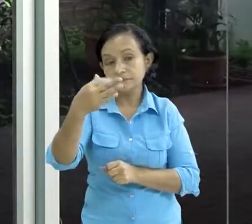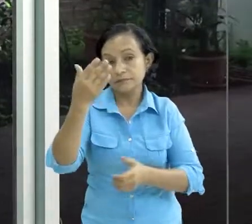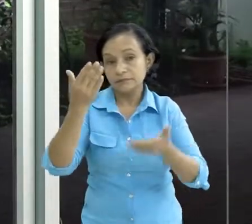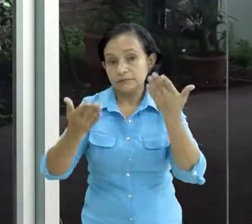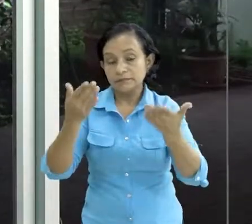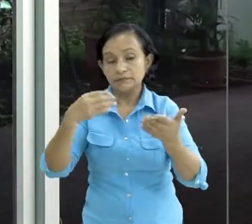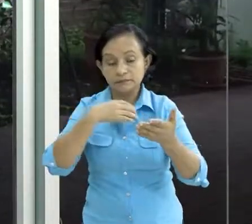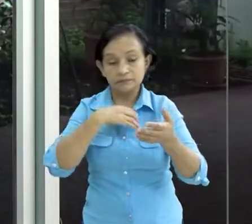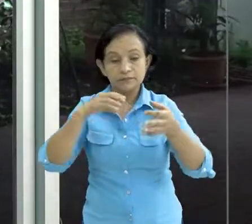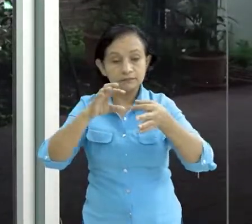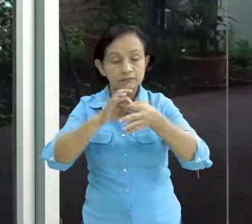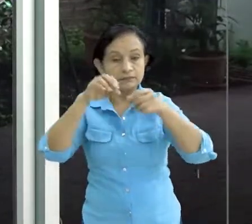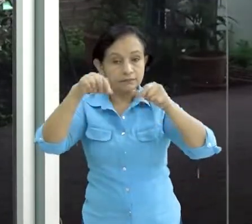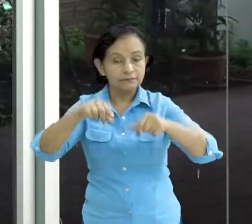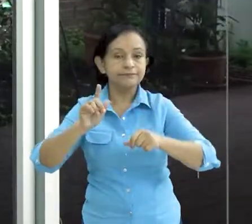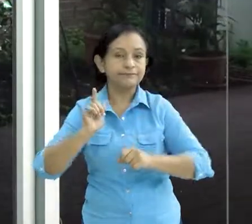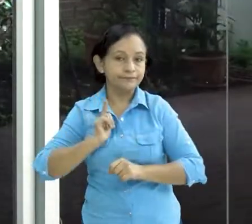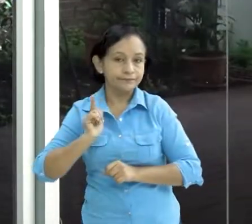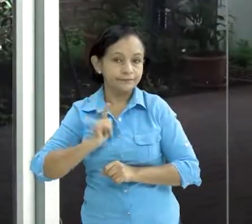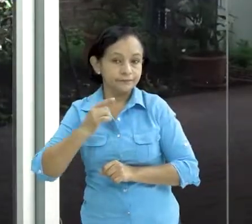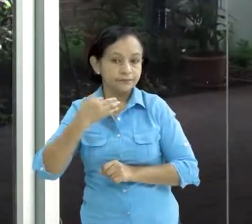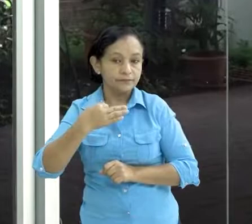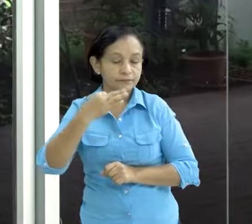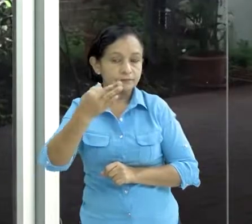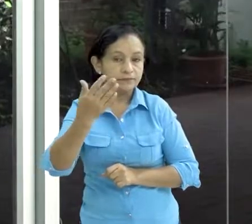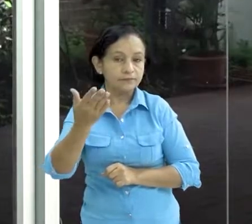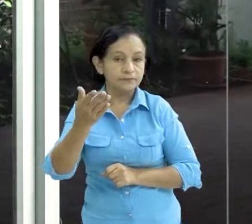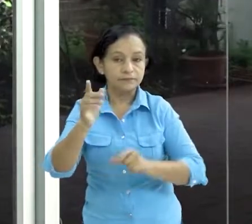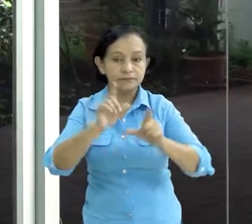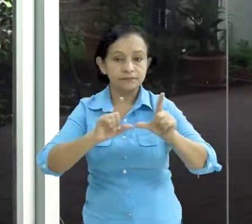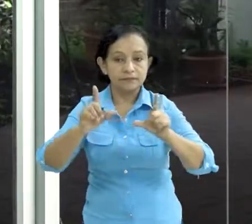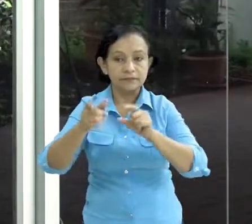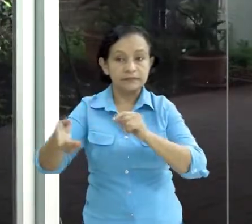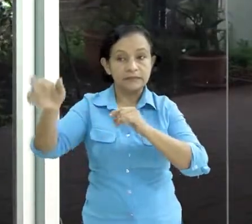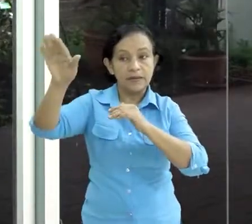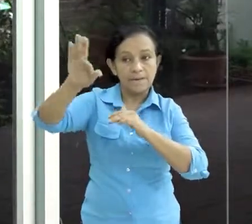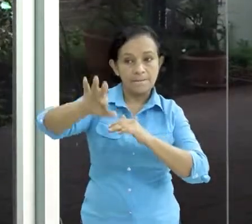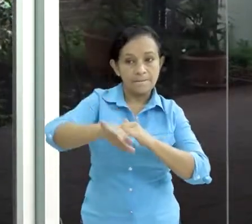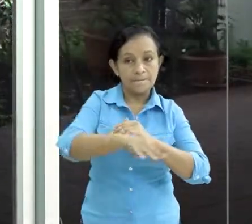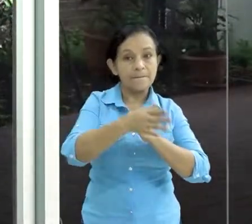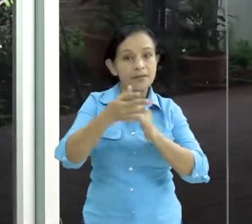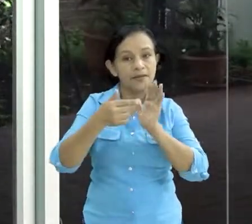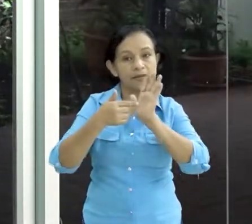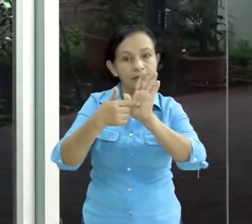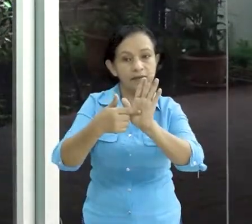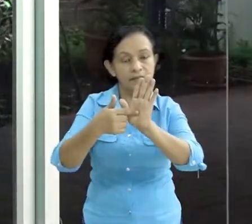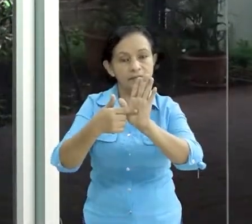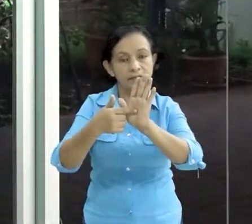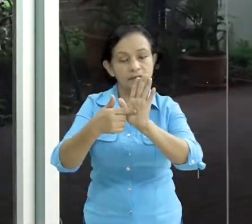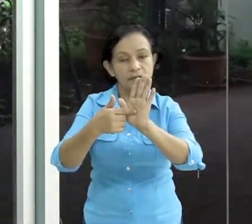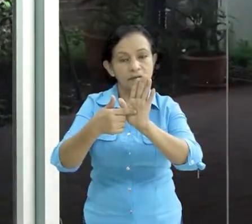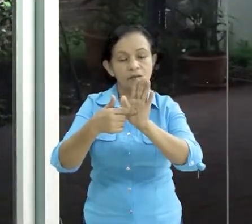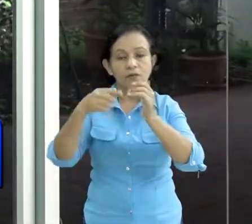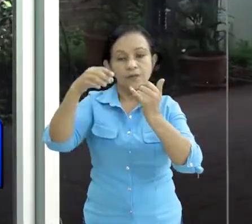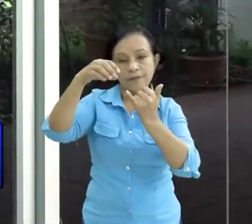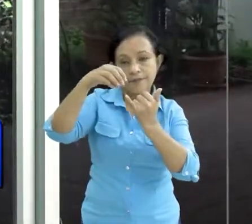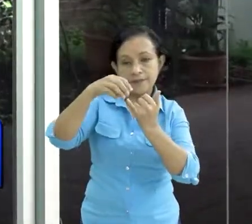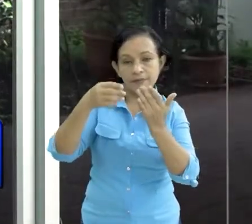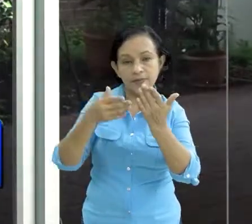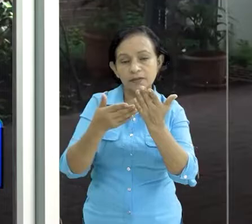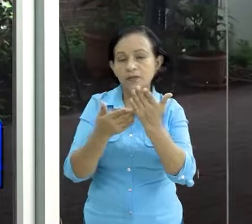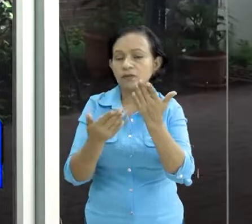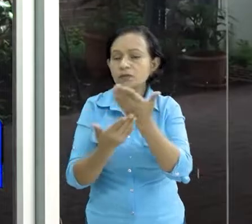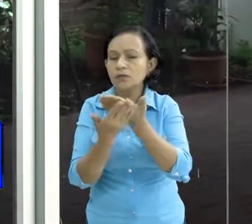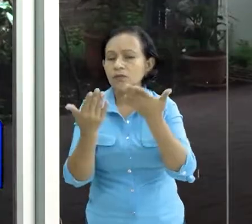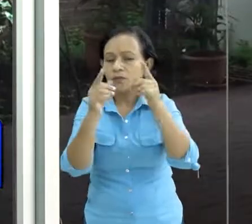caso de nosotros tengamos en la zona costera en el caso por ejemplo de los centros tecnológicos a la